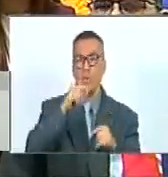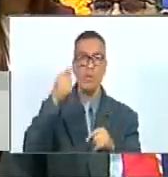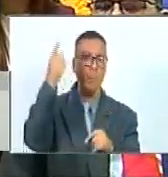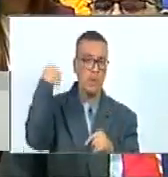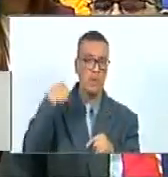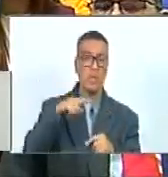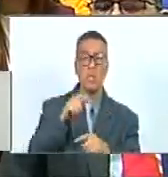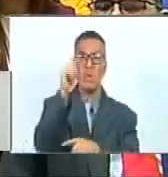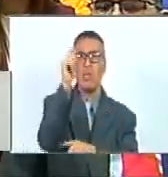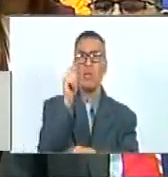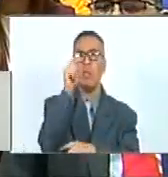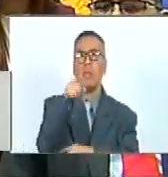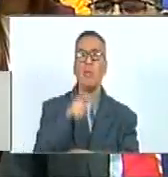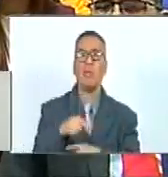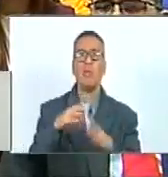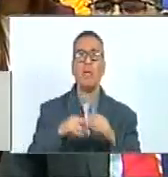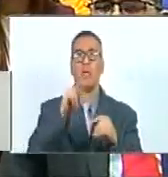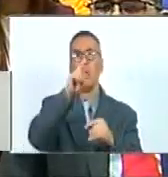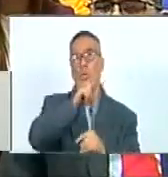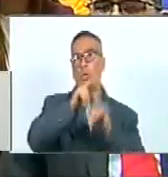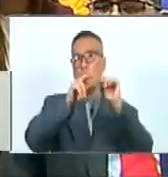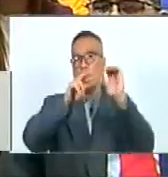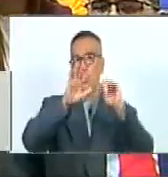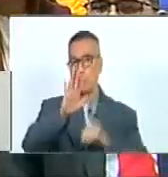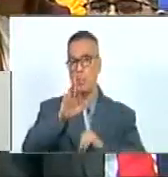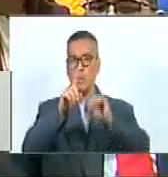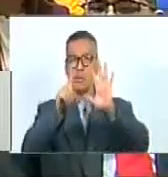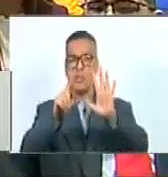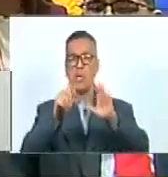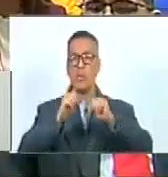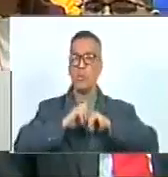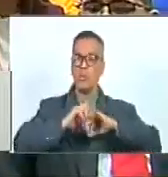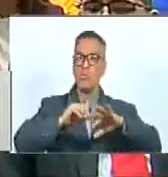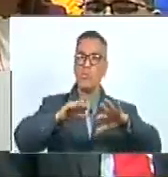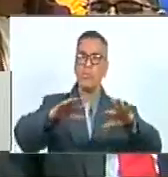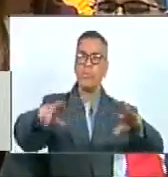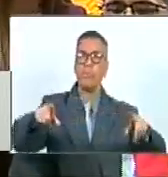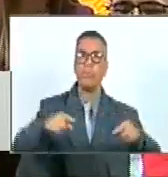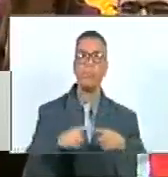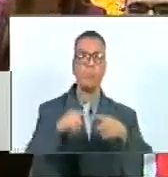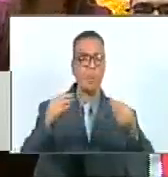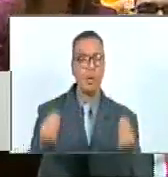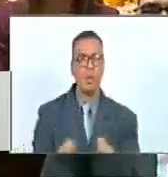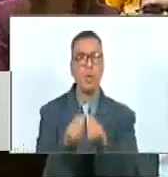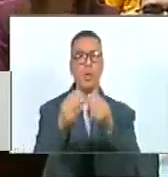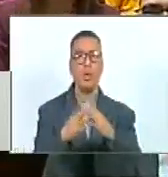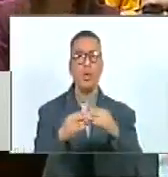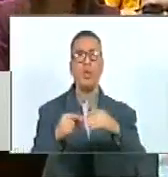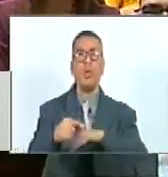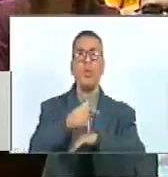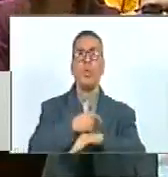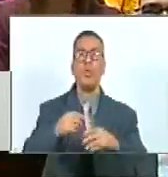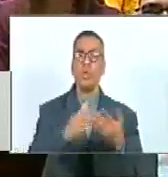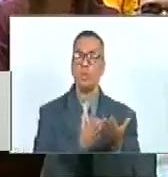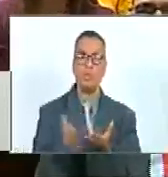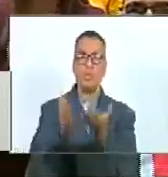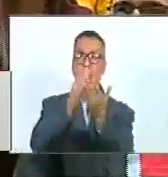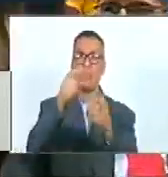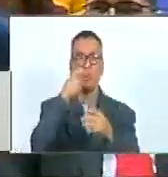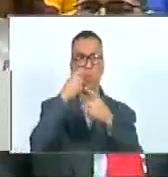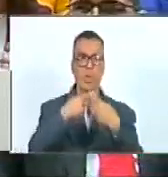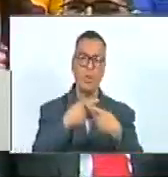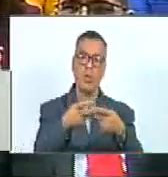los diputados de la brigada 256 estuvieron desplegando desplegados acompañando el congreso de los servicios públicos